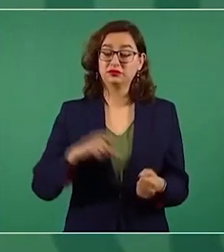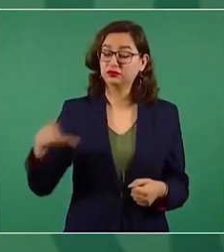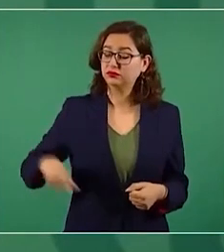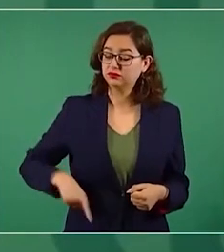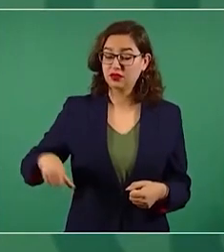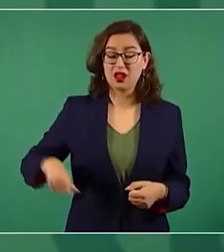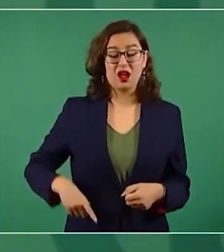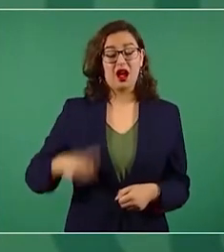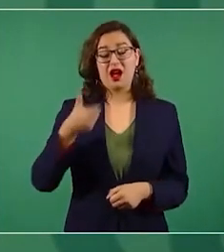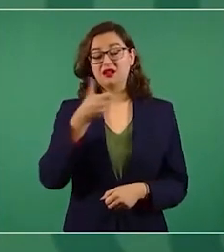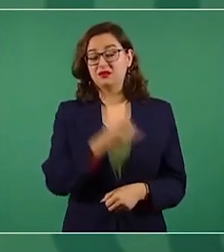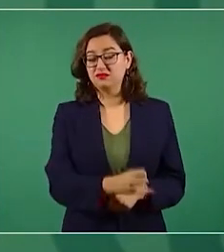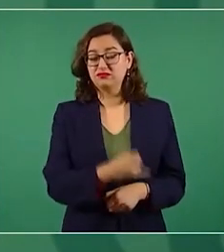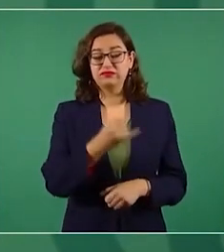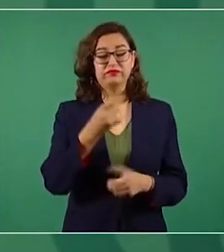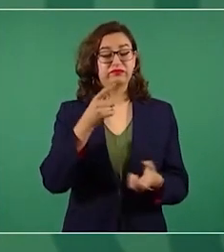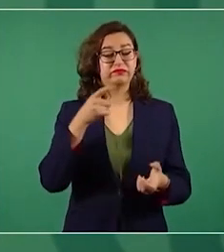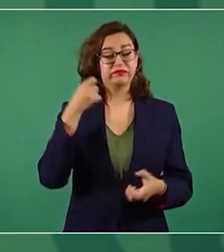días.